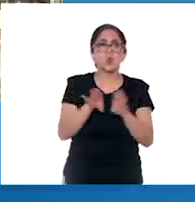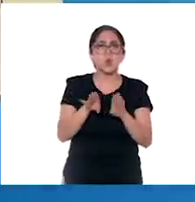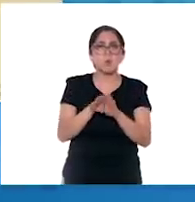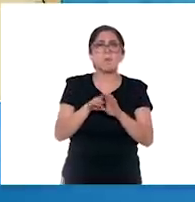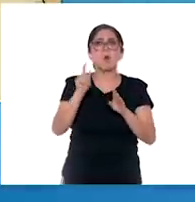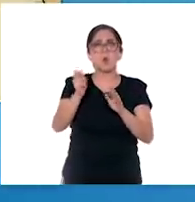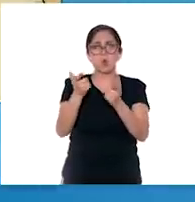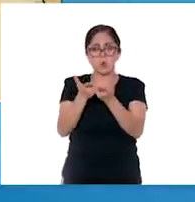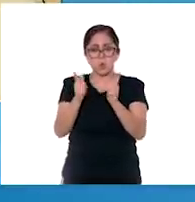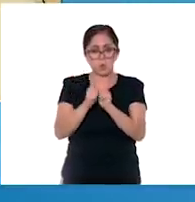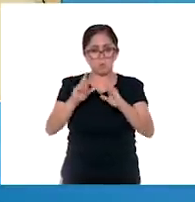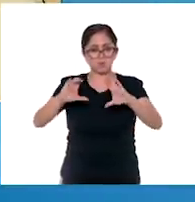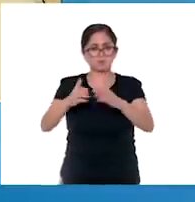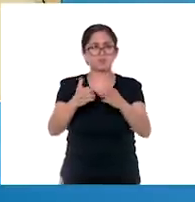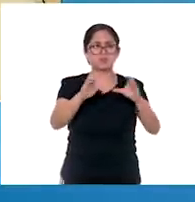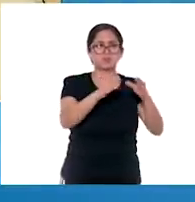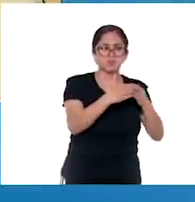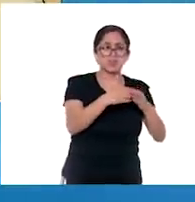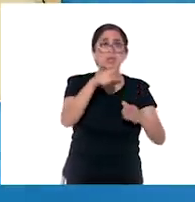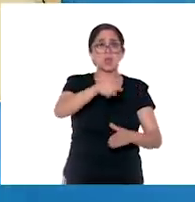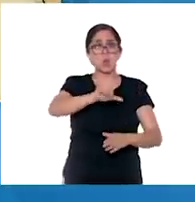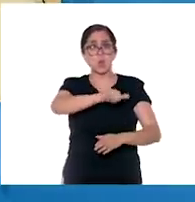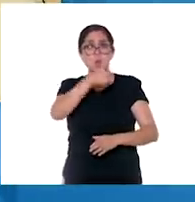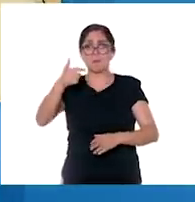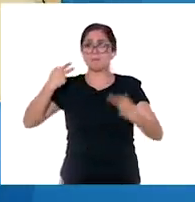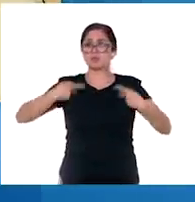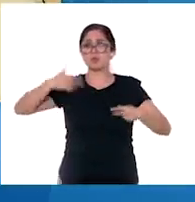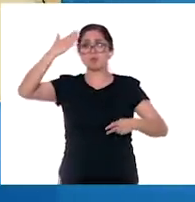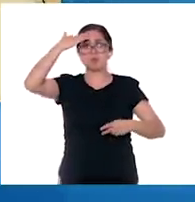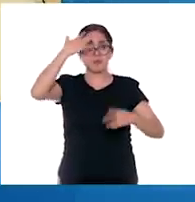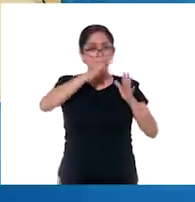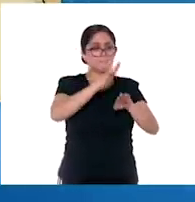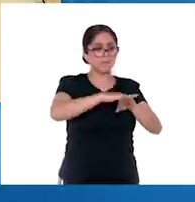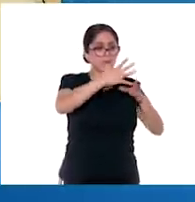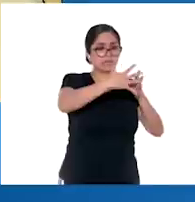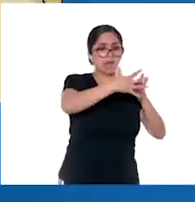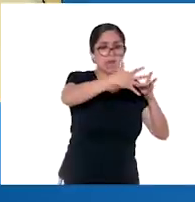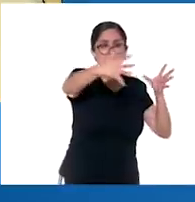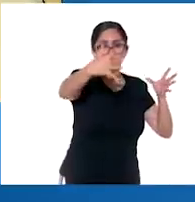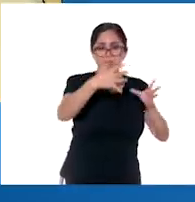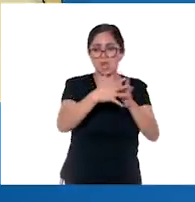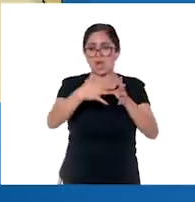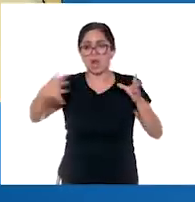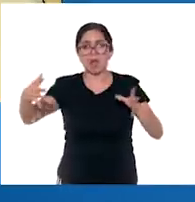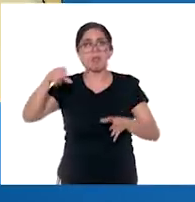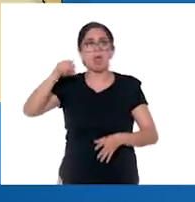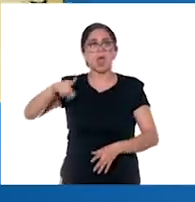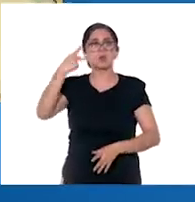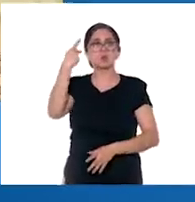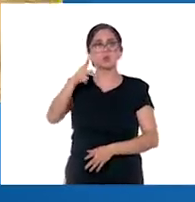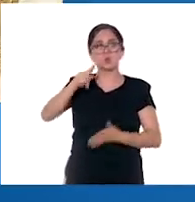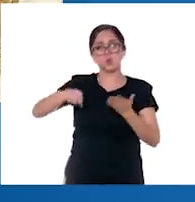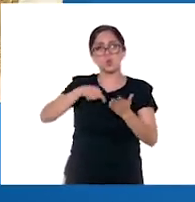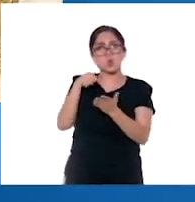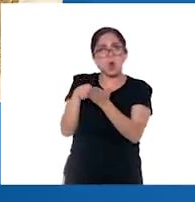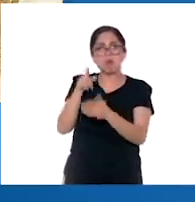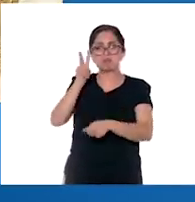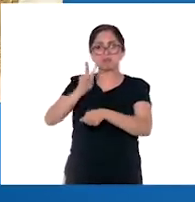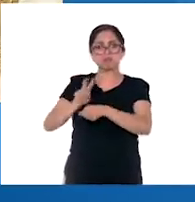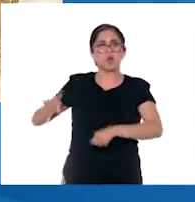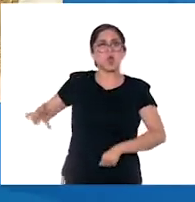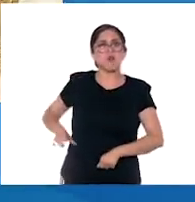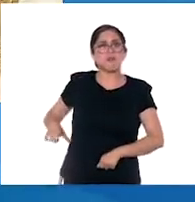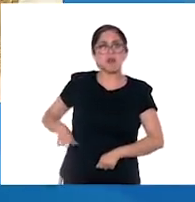Los poblamientos más grandes recibieron los rangos superiores de ciudad o de villa y tenían su propio ayuntamiento, en el que se agrupaban a las